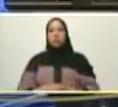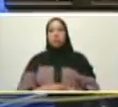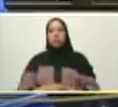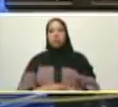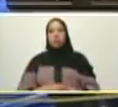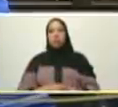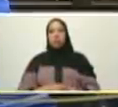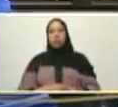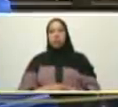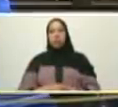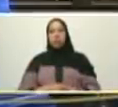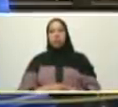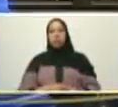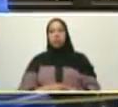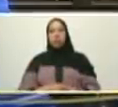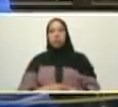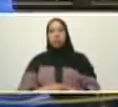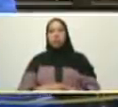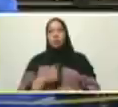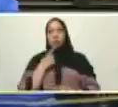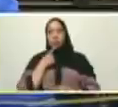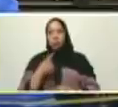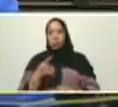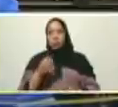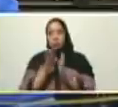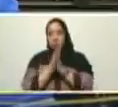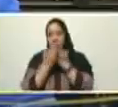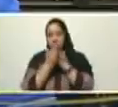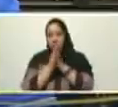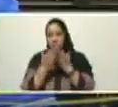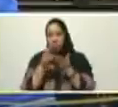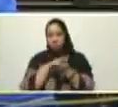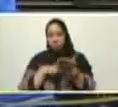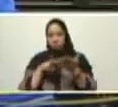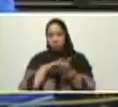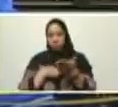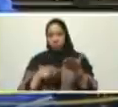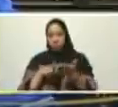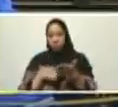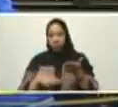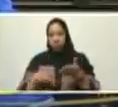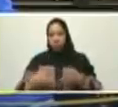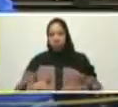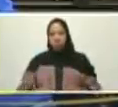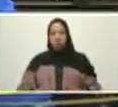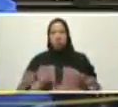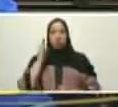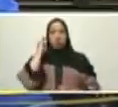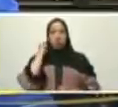Tristán dicen los mitos fue hija de Simón Bolívar